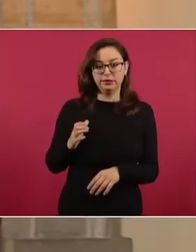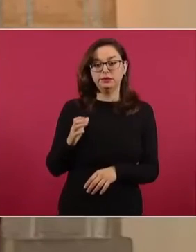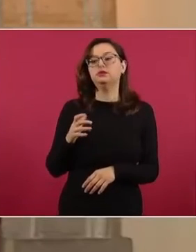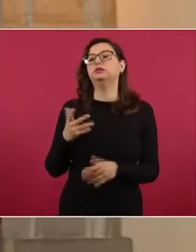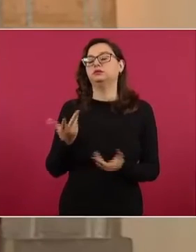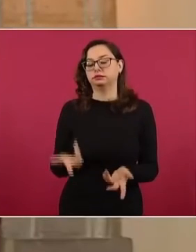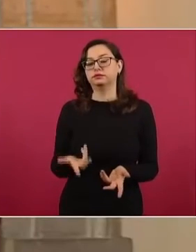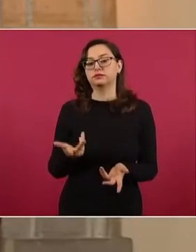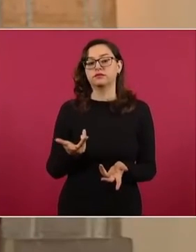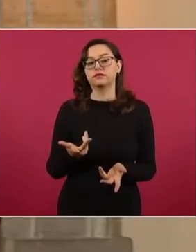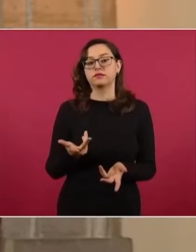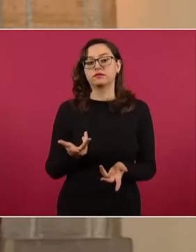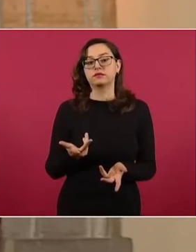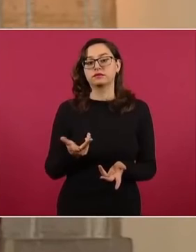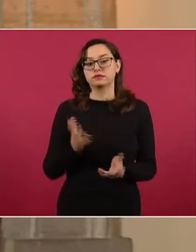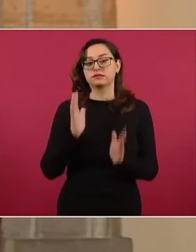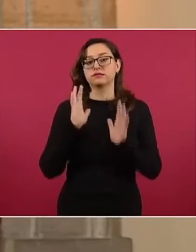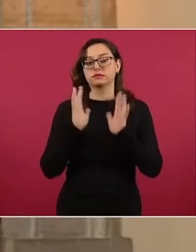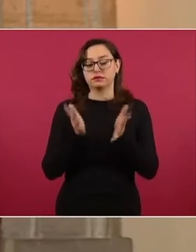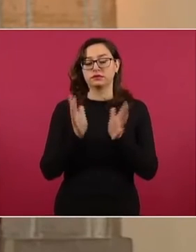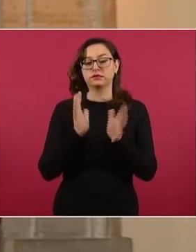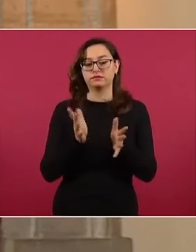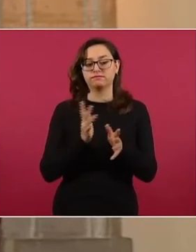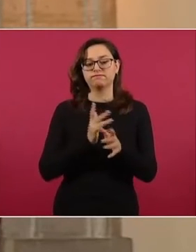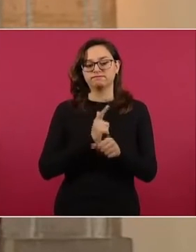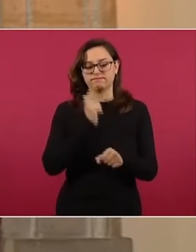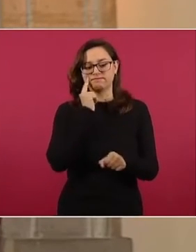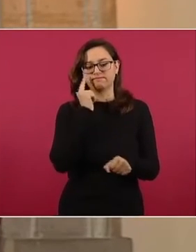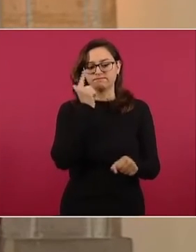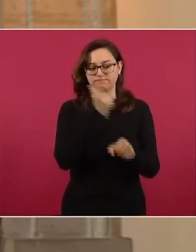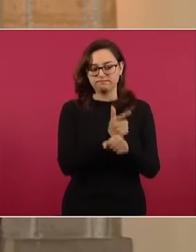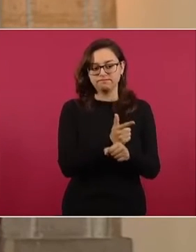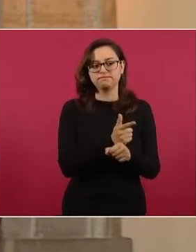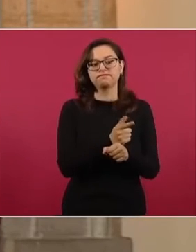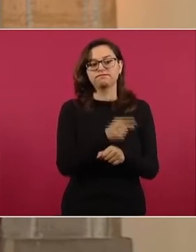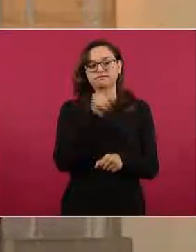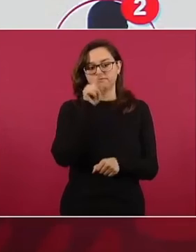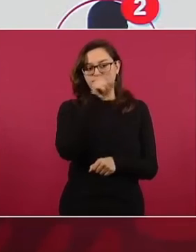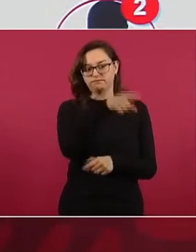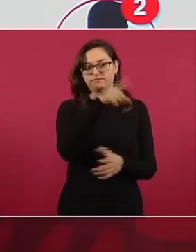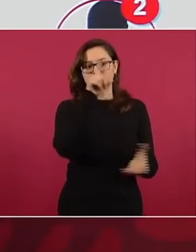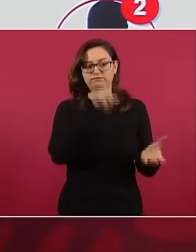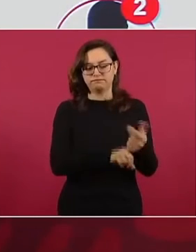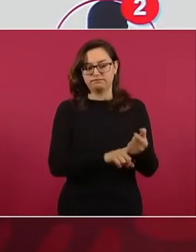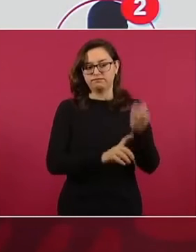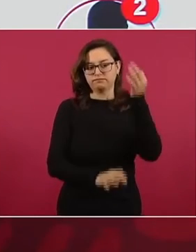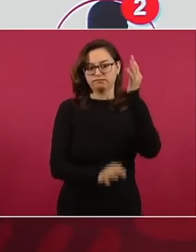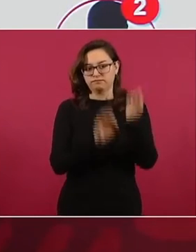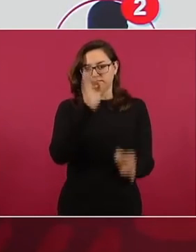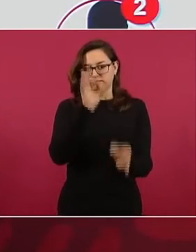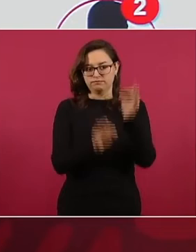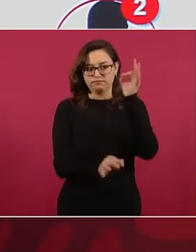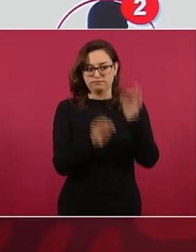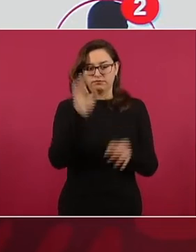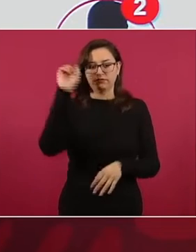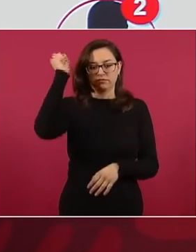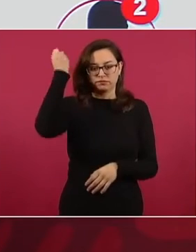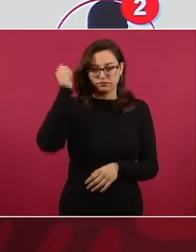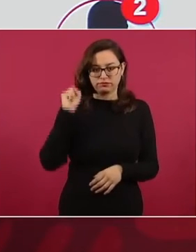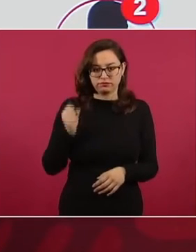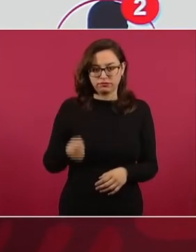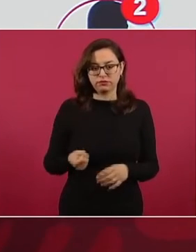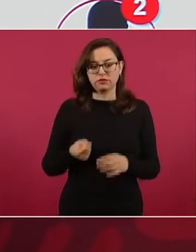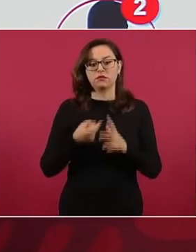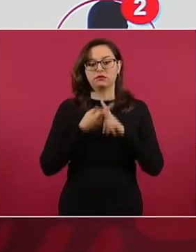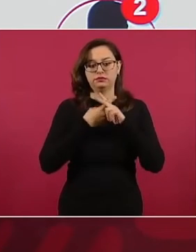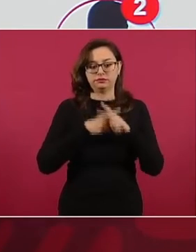comentar que se identificó una línea de investigación por parte de la Fiscalía General de Sinaloa, una línea